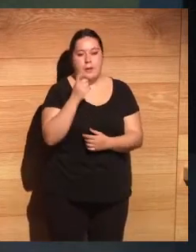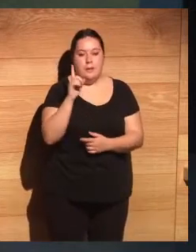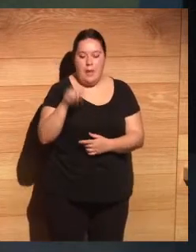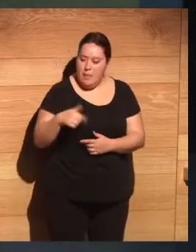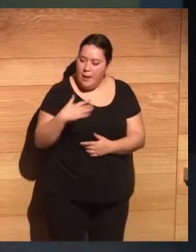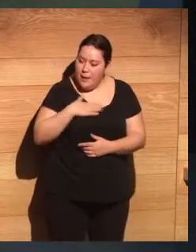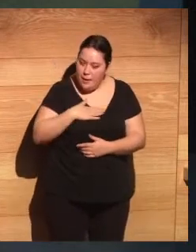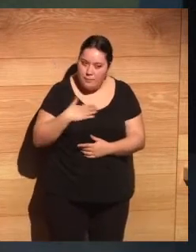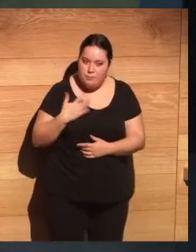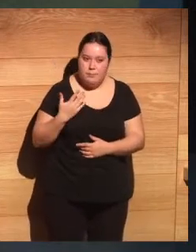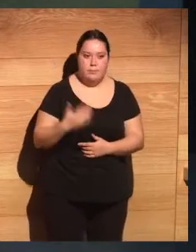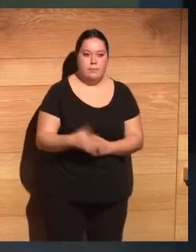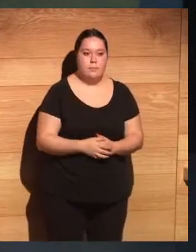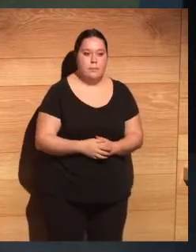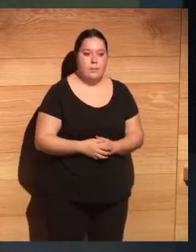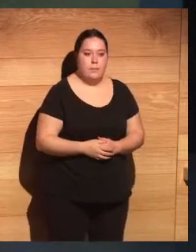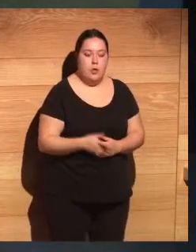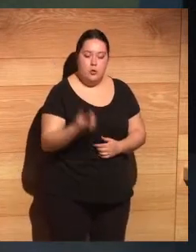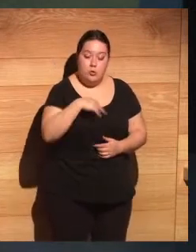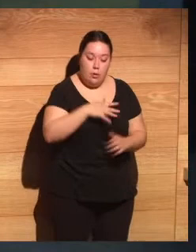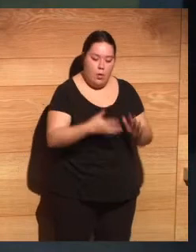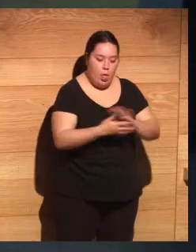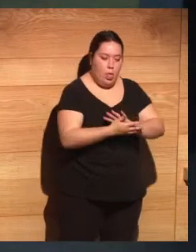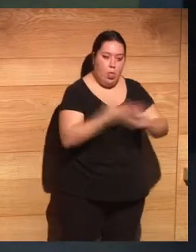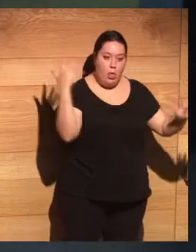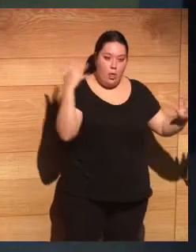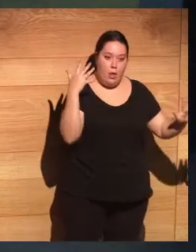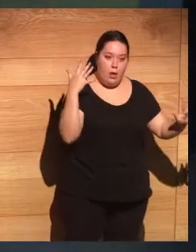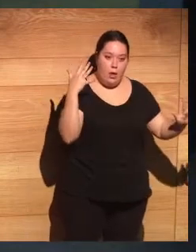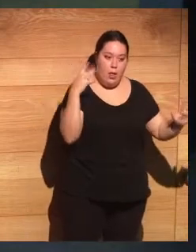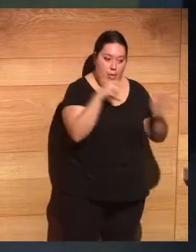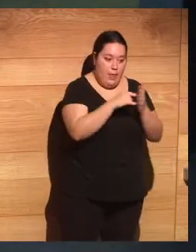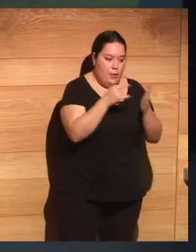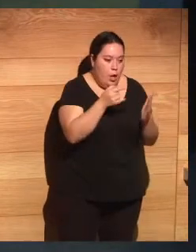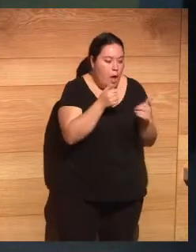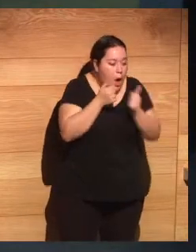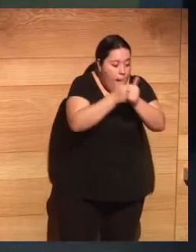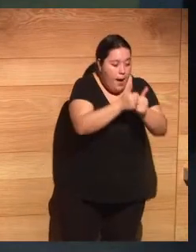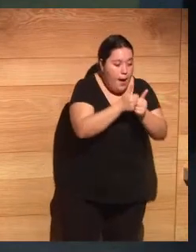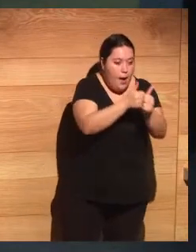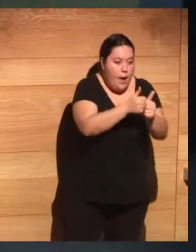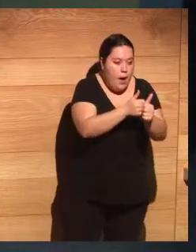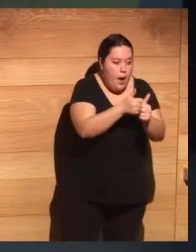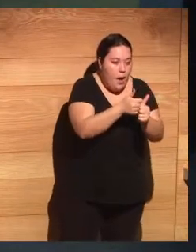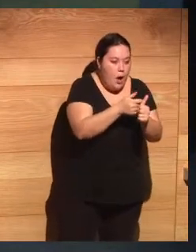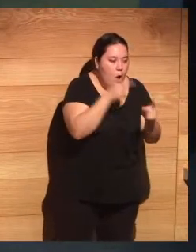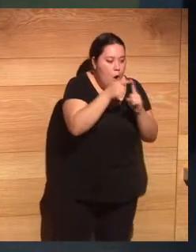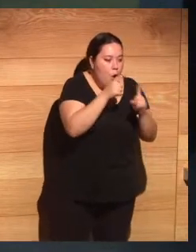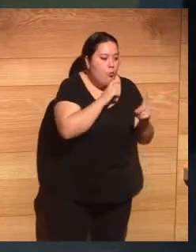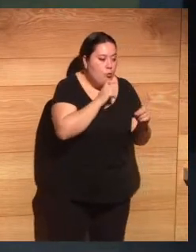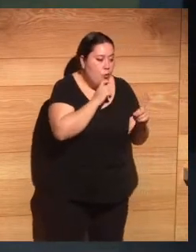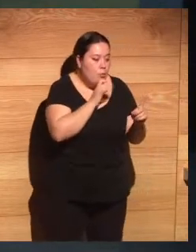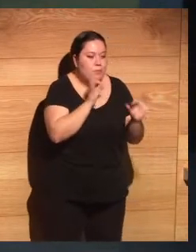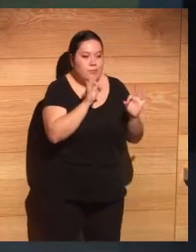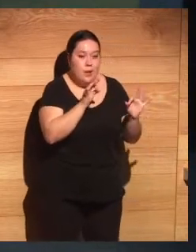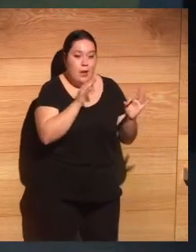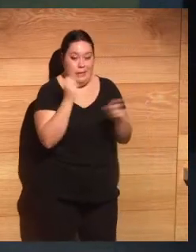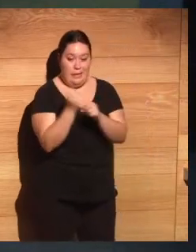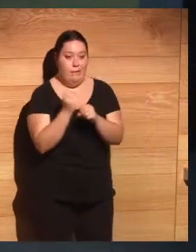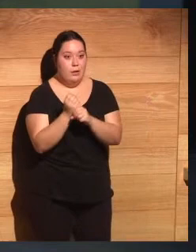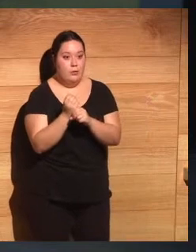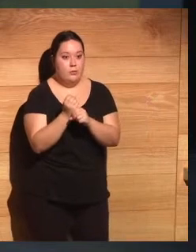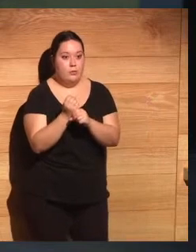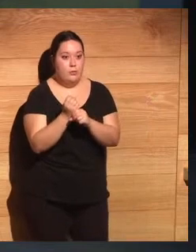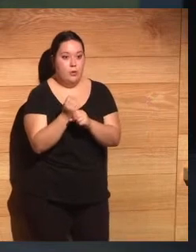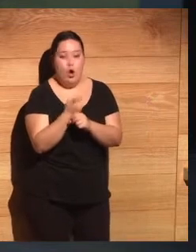momentos es que todo es tan acelerado, que vamos detrás de la tecnología, lógicamente intentamos ver cómo utilizarla para nuestra profesión, nuestra afición,